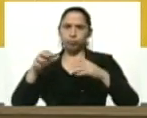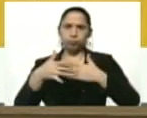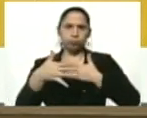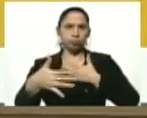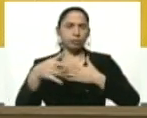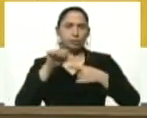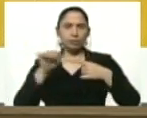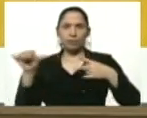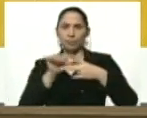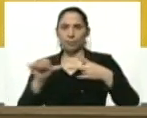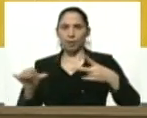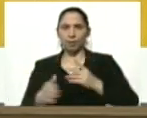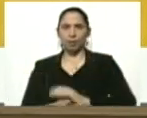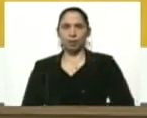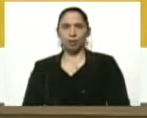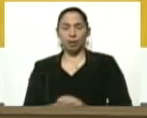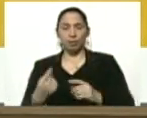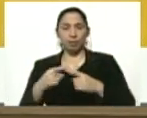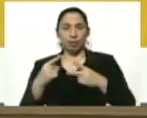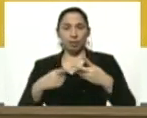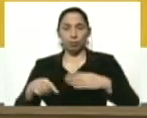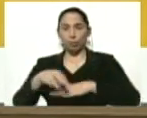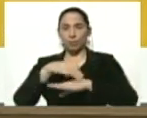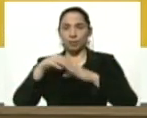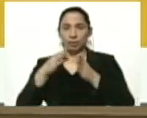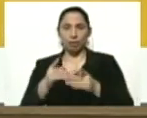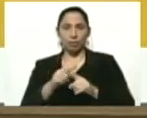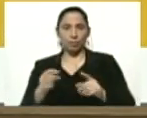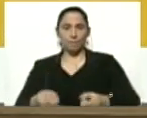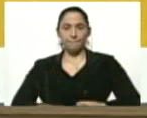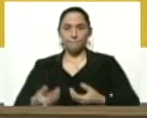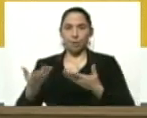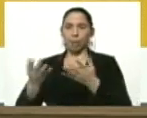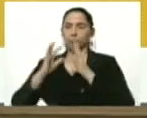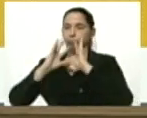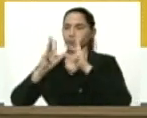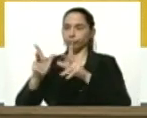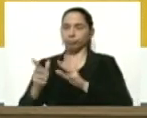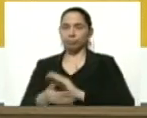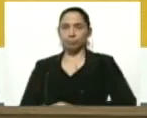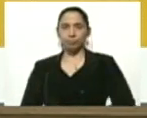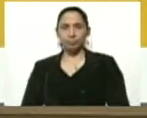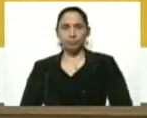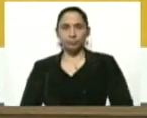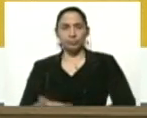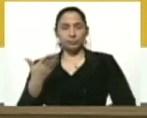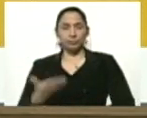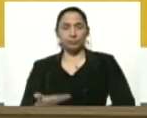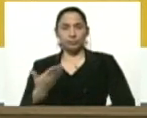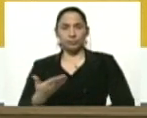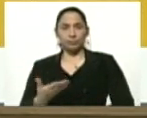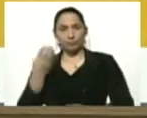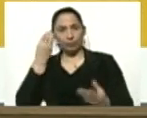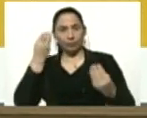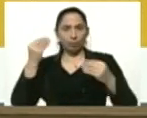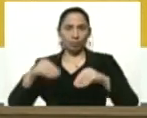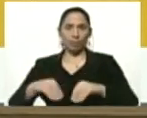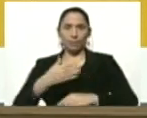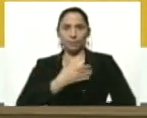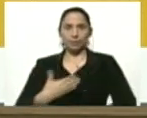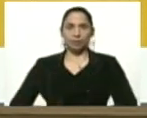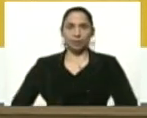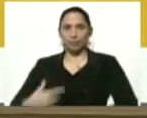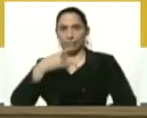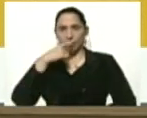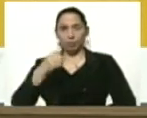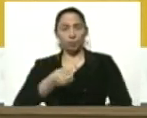de esta semana en los distintos ministerios para dar una recomendación muy concreta al presidente Nicolás Maduro